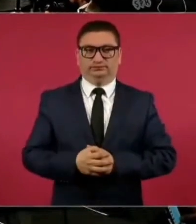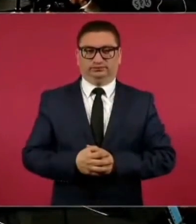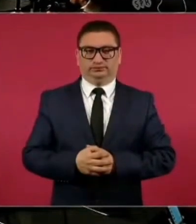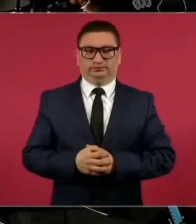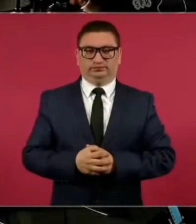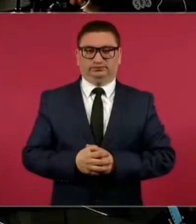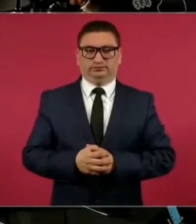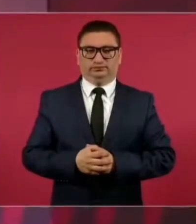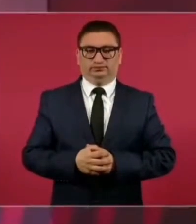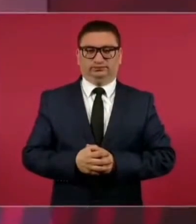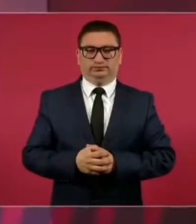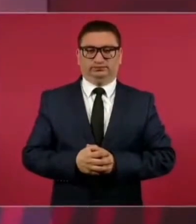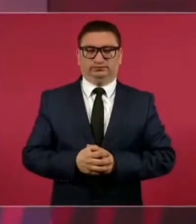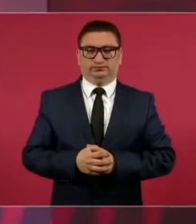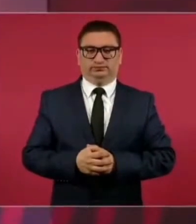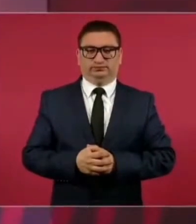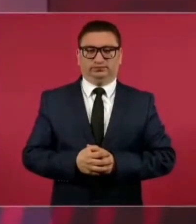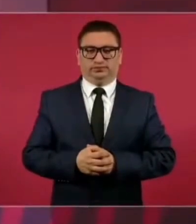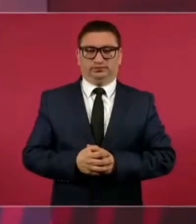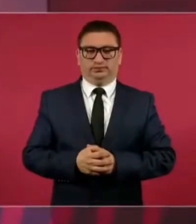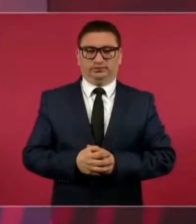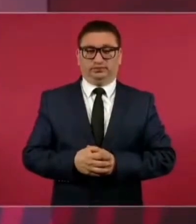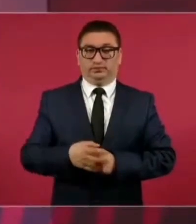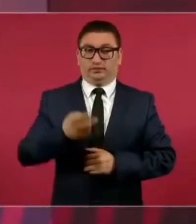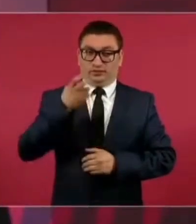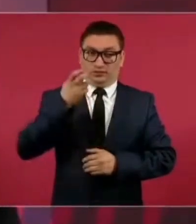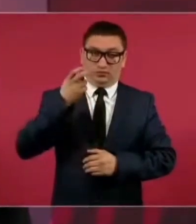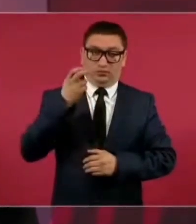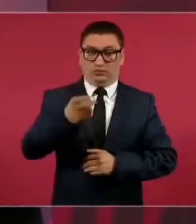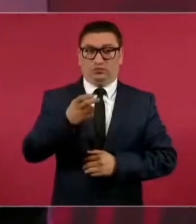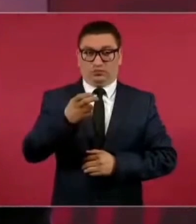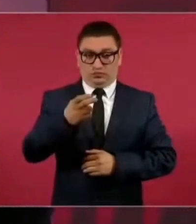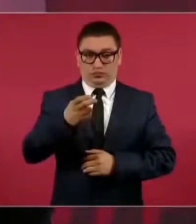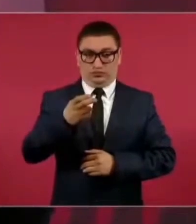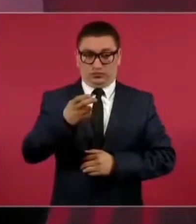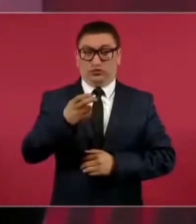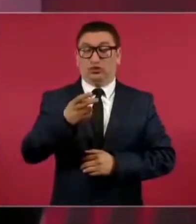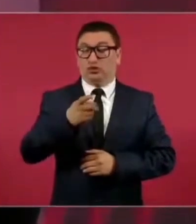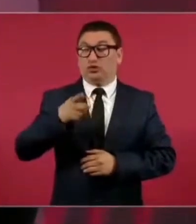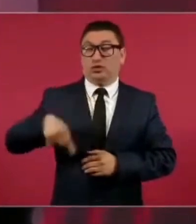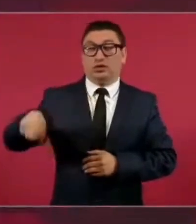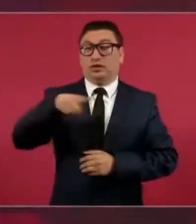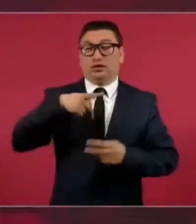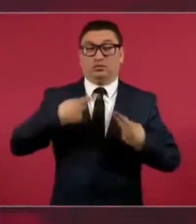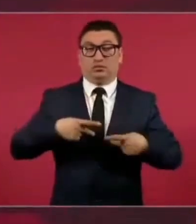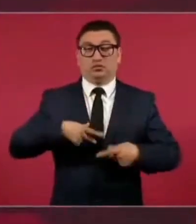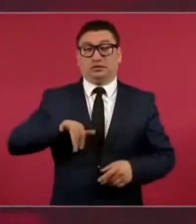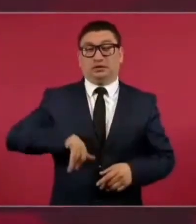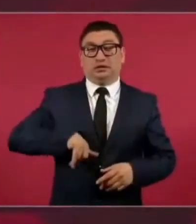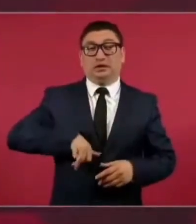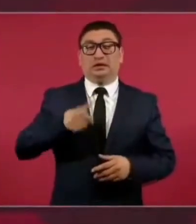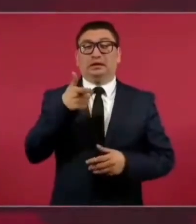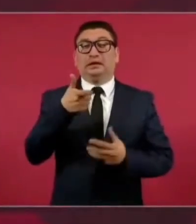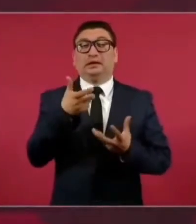y están de por medio muchos intereses, mucho dinero.